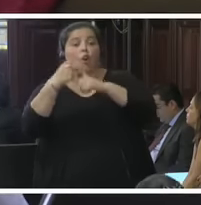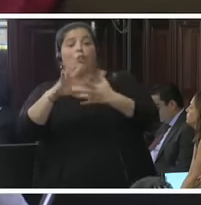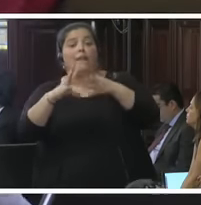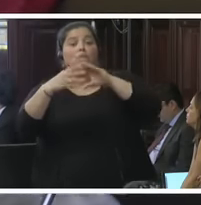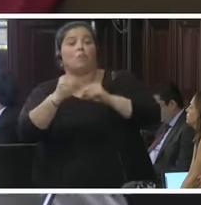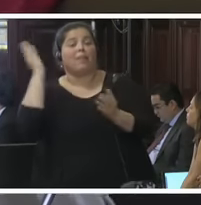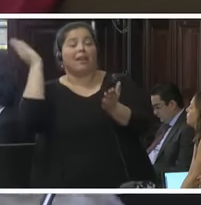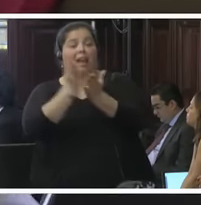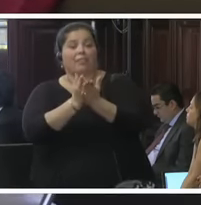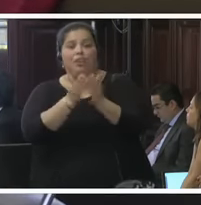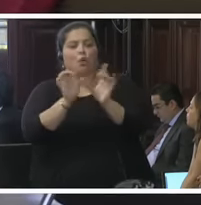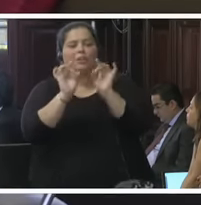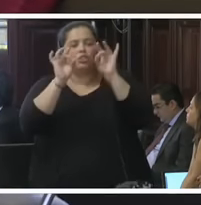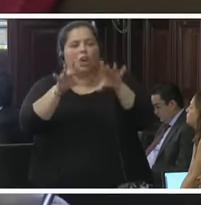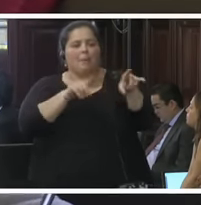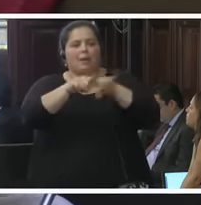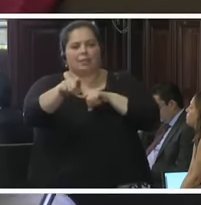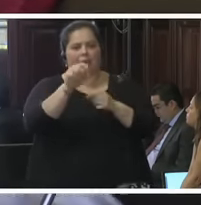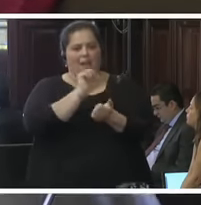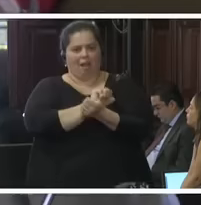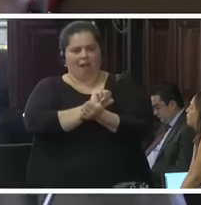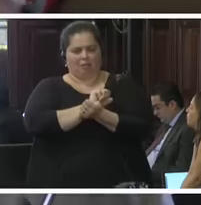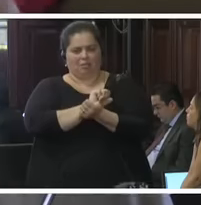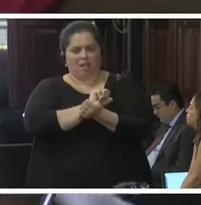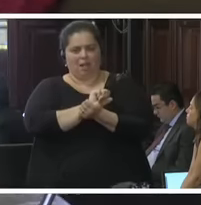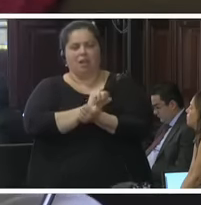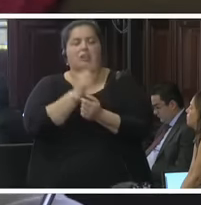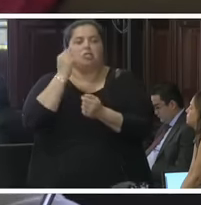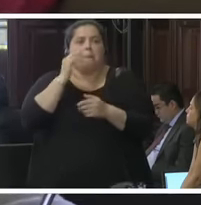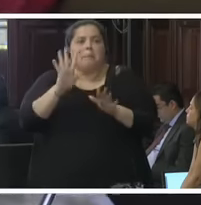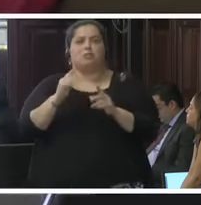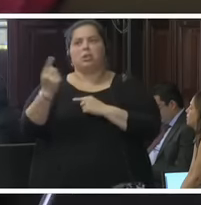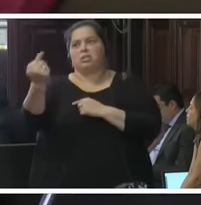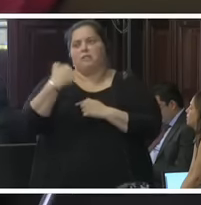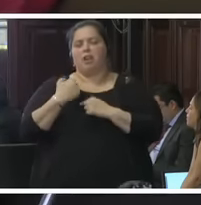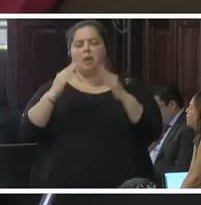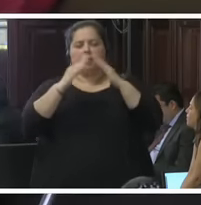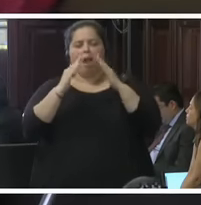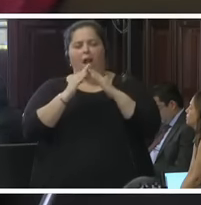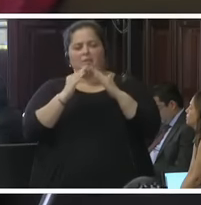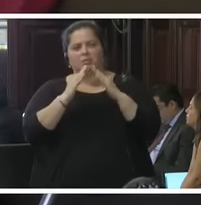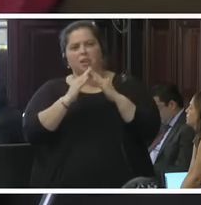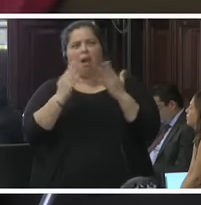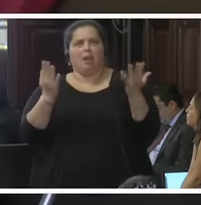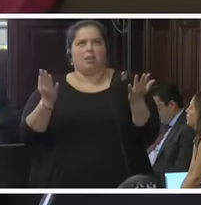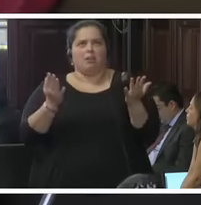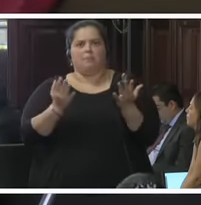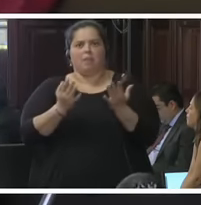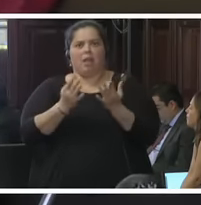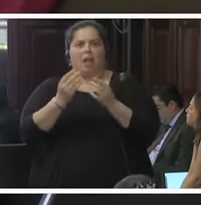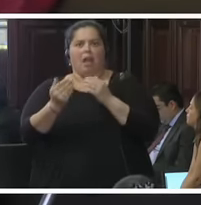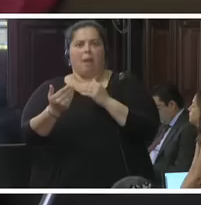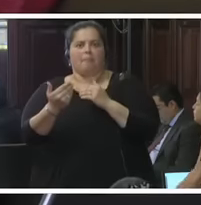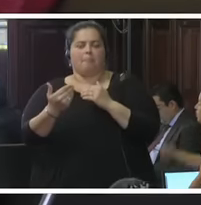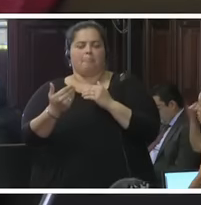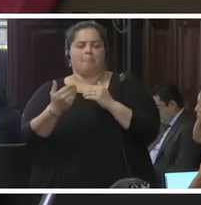Yo creo que quien sea que si vienen a casa, hacen una, entran a